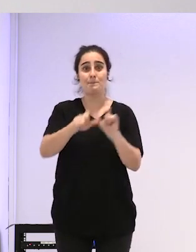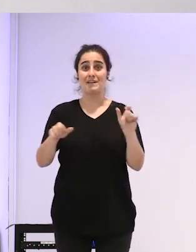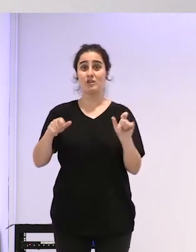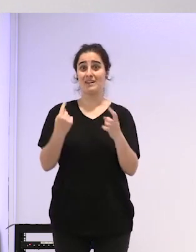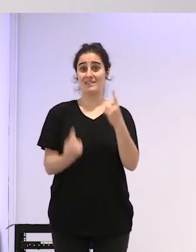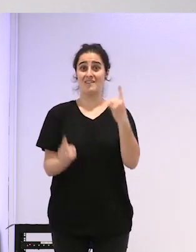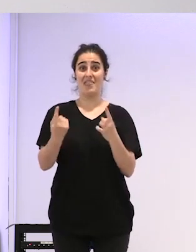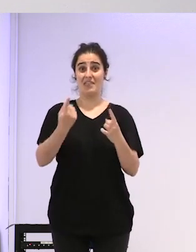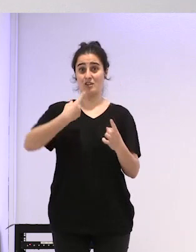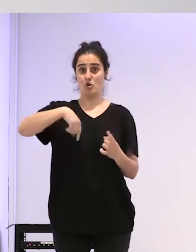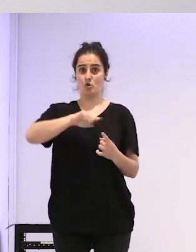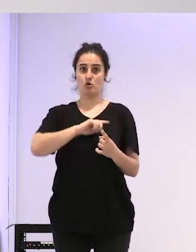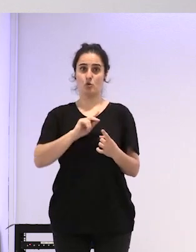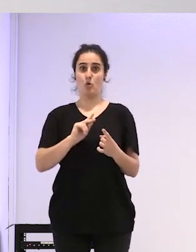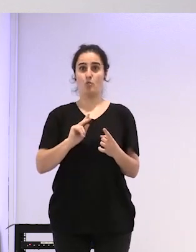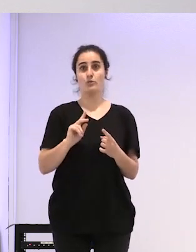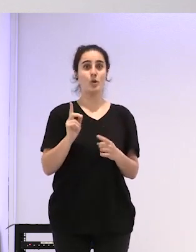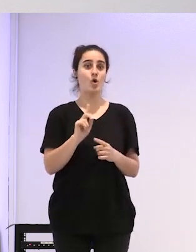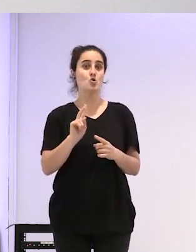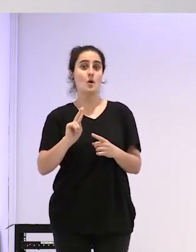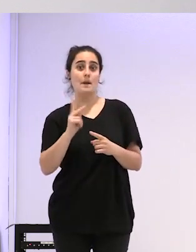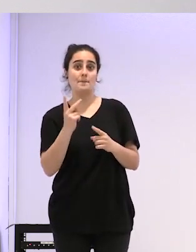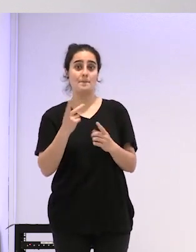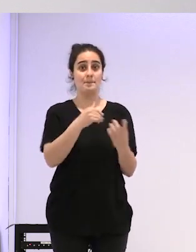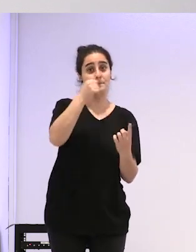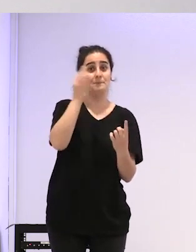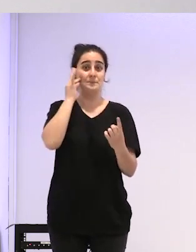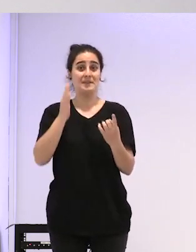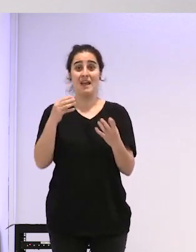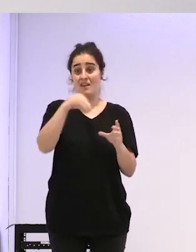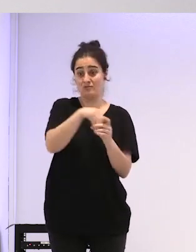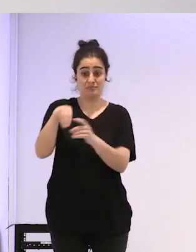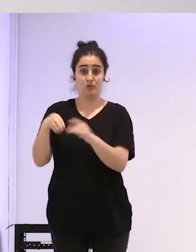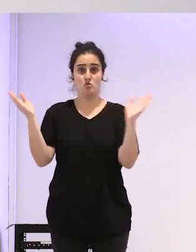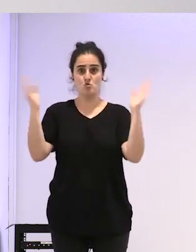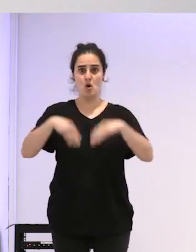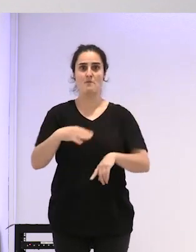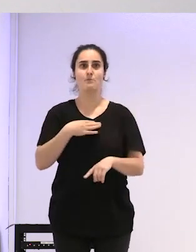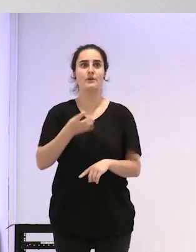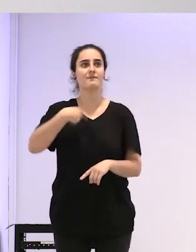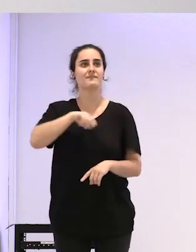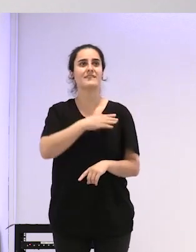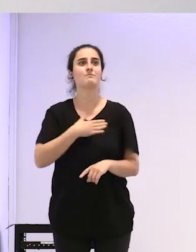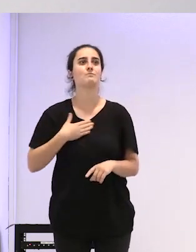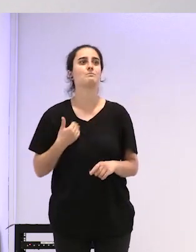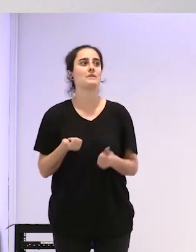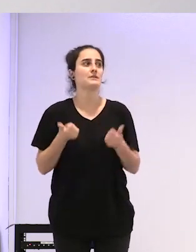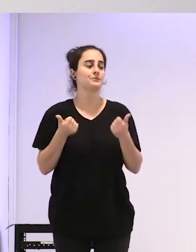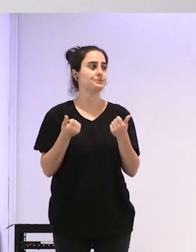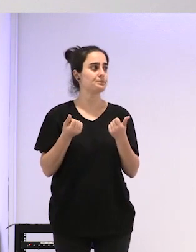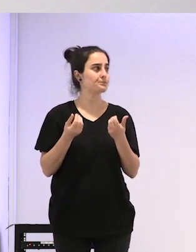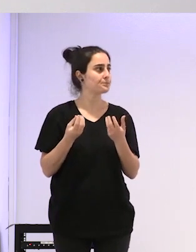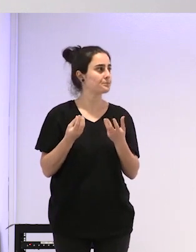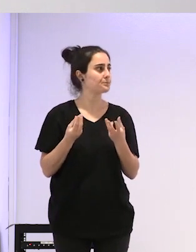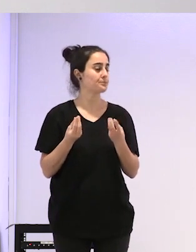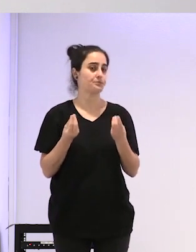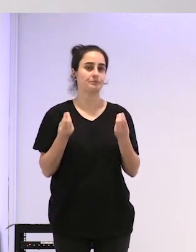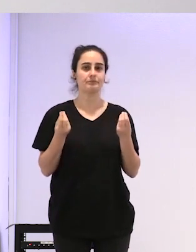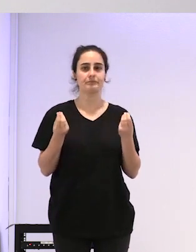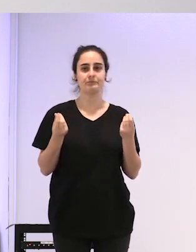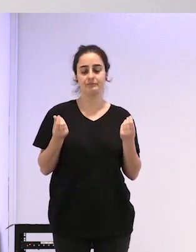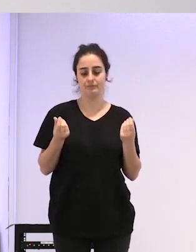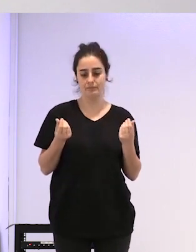a veces entramos en que nos gustaría como algo que puede ser muy como muy muy